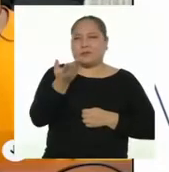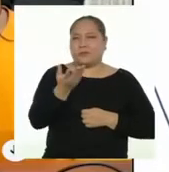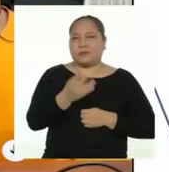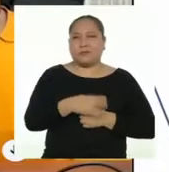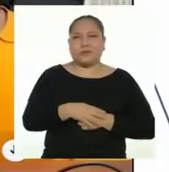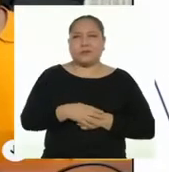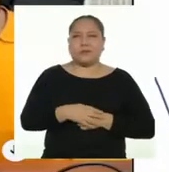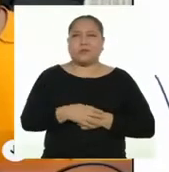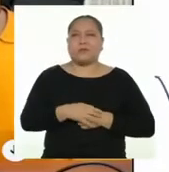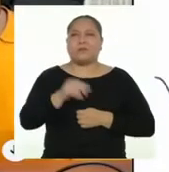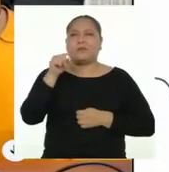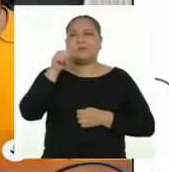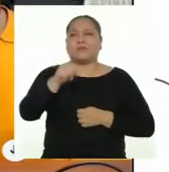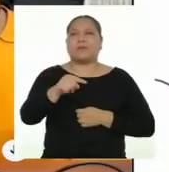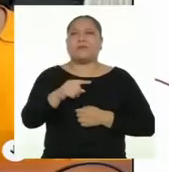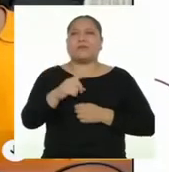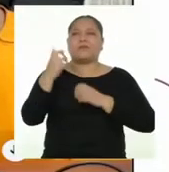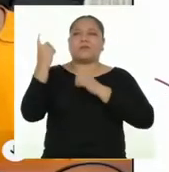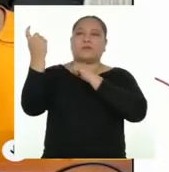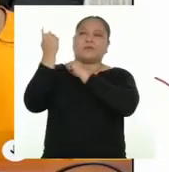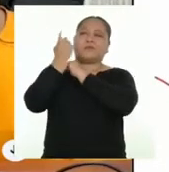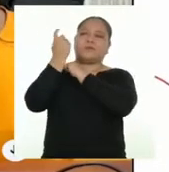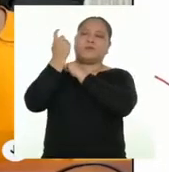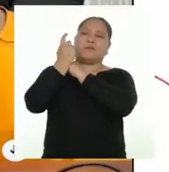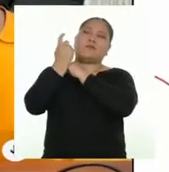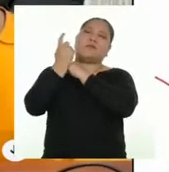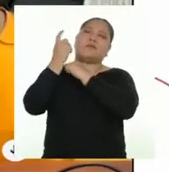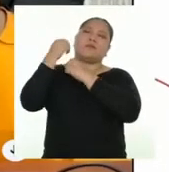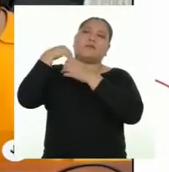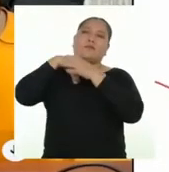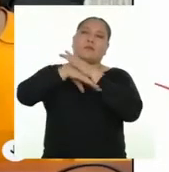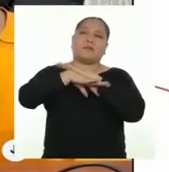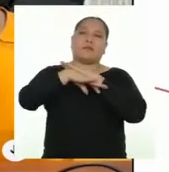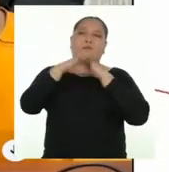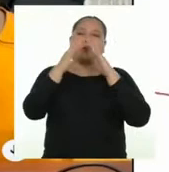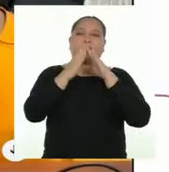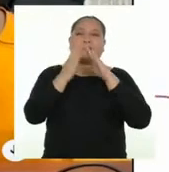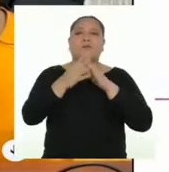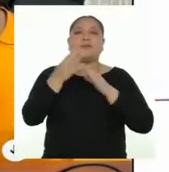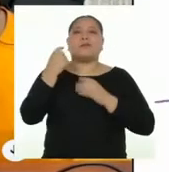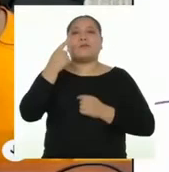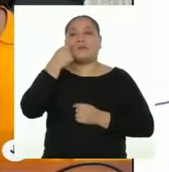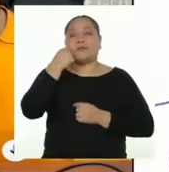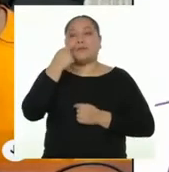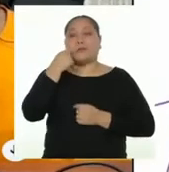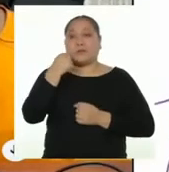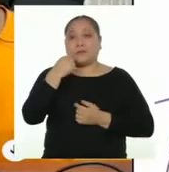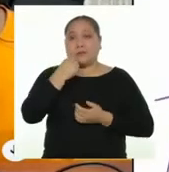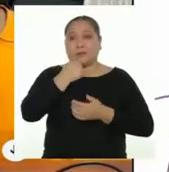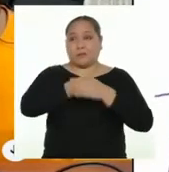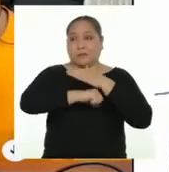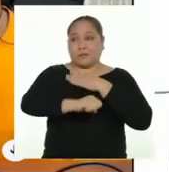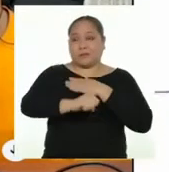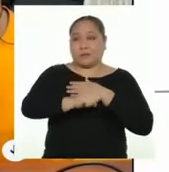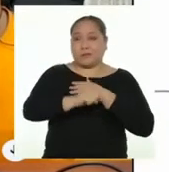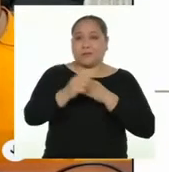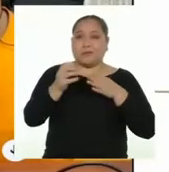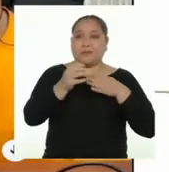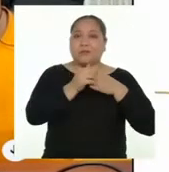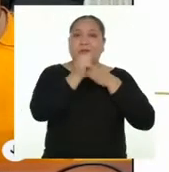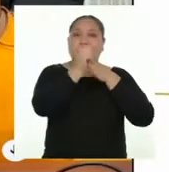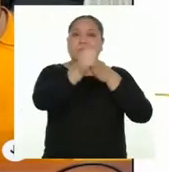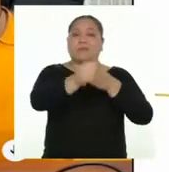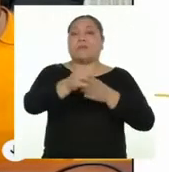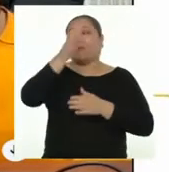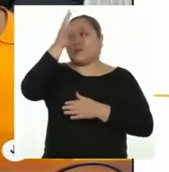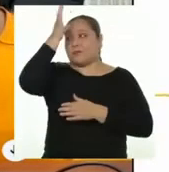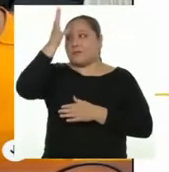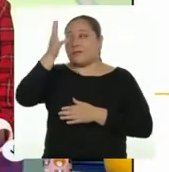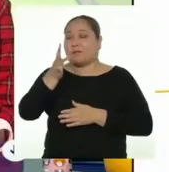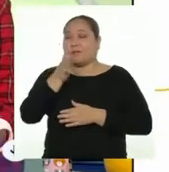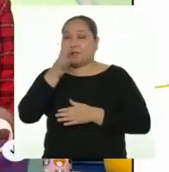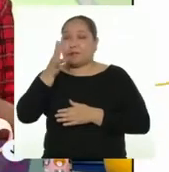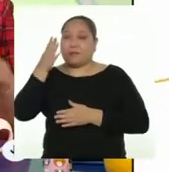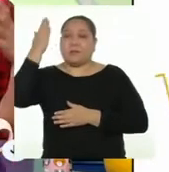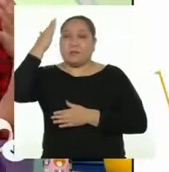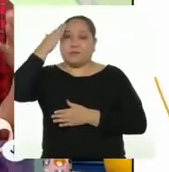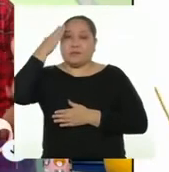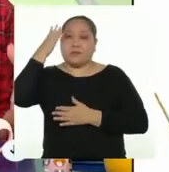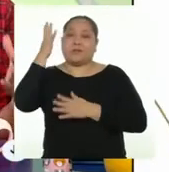esto? Por la formación que obtienen en el hogar, ya que los hijos suelen orientarse por lo que los padres creen o hacen.